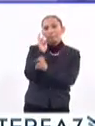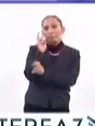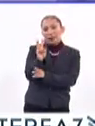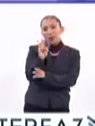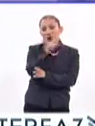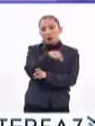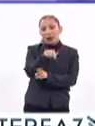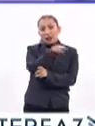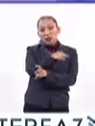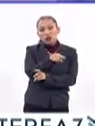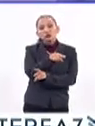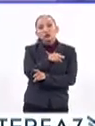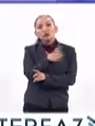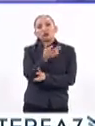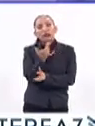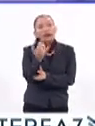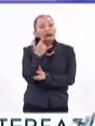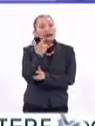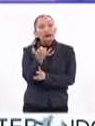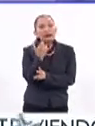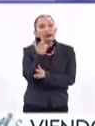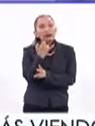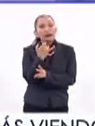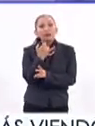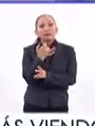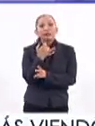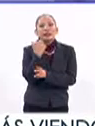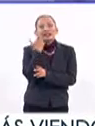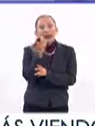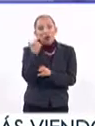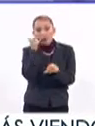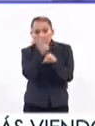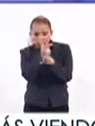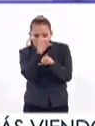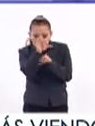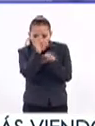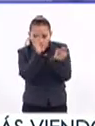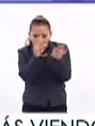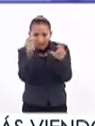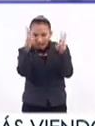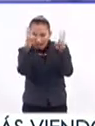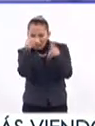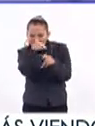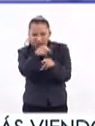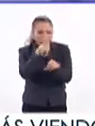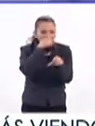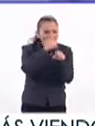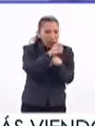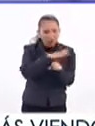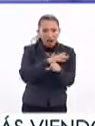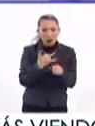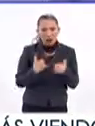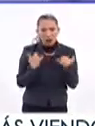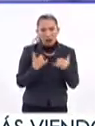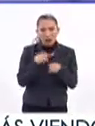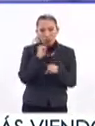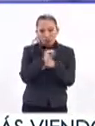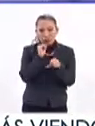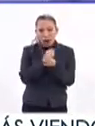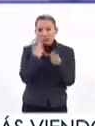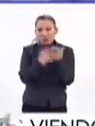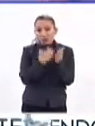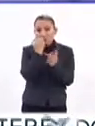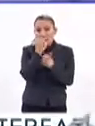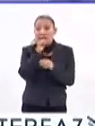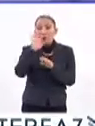aquí esta estrategia que precisamente lo que intenta es detectar casos de violencia que viven los chicos de secundaria, no solamente dentro